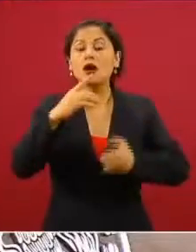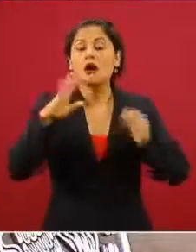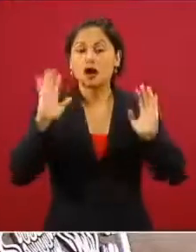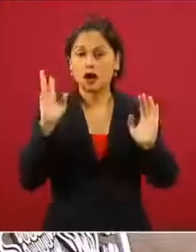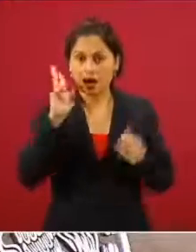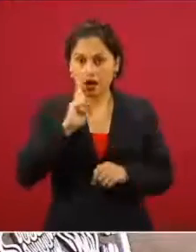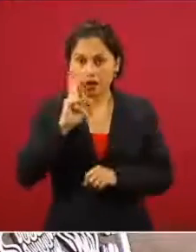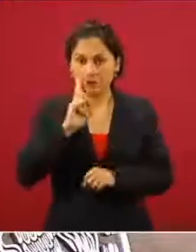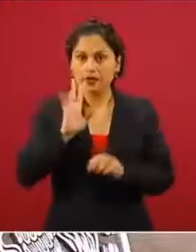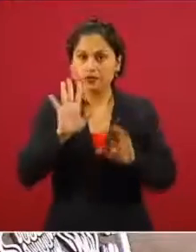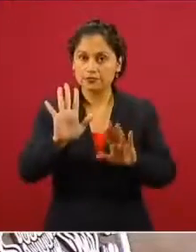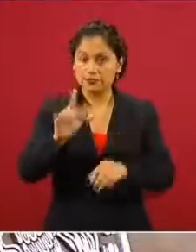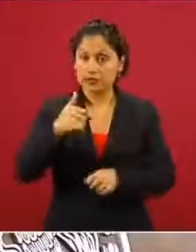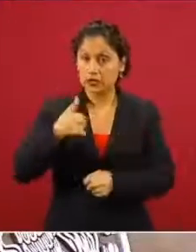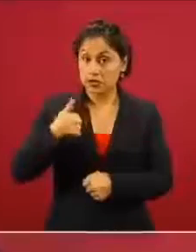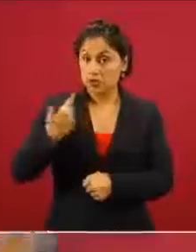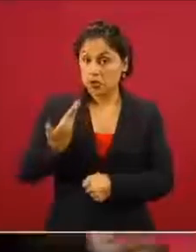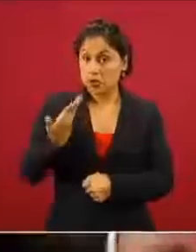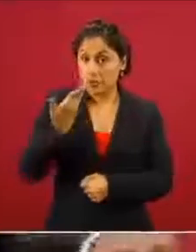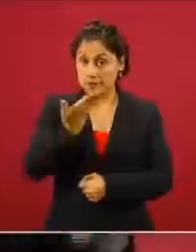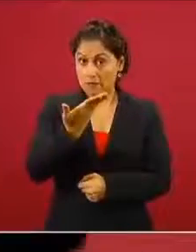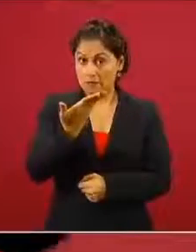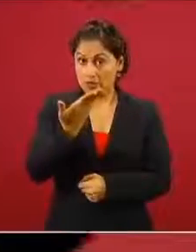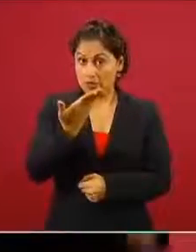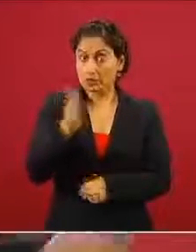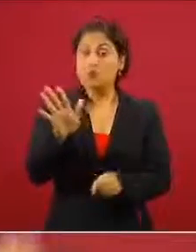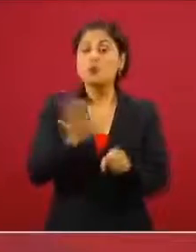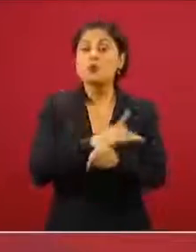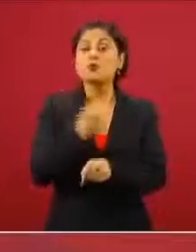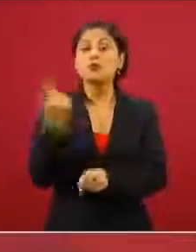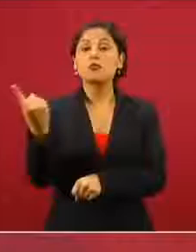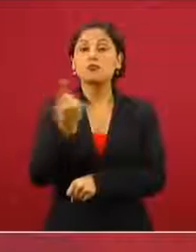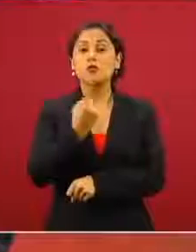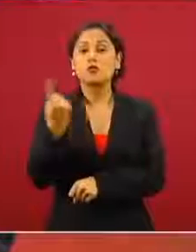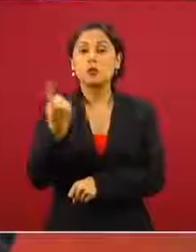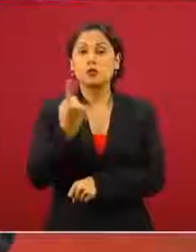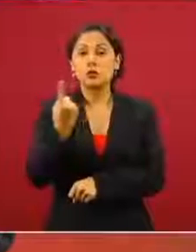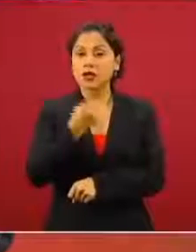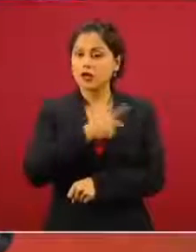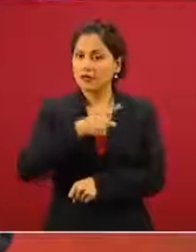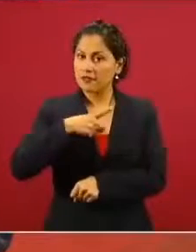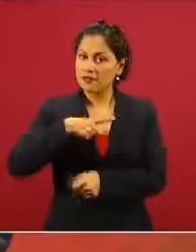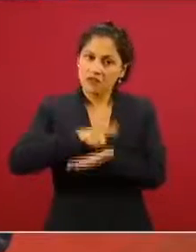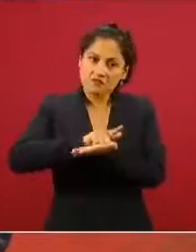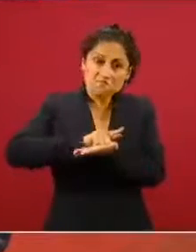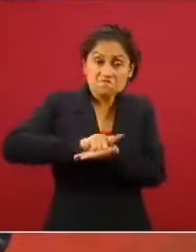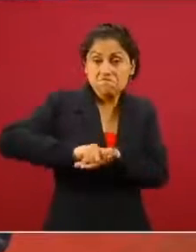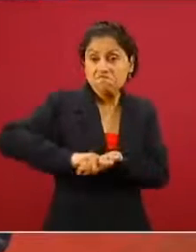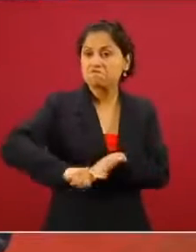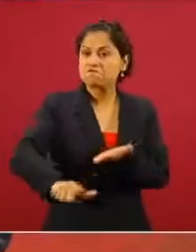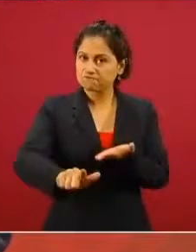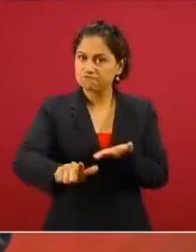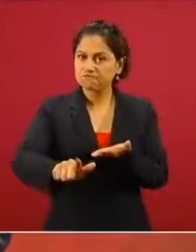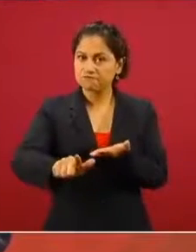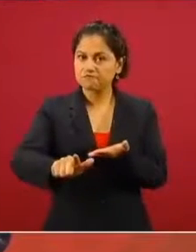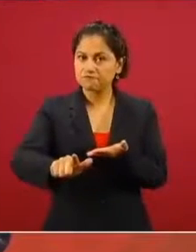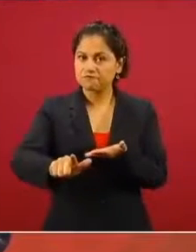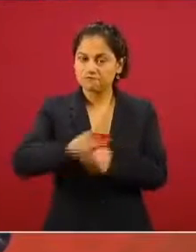pediría, porque se trata de limpiar, pero